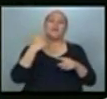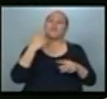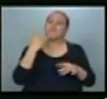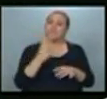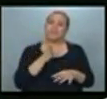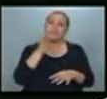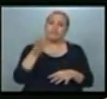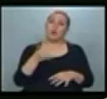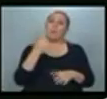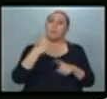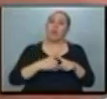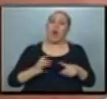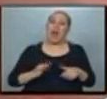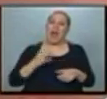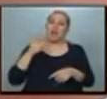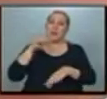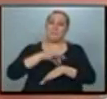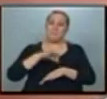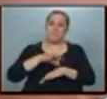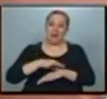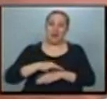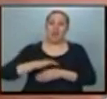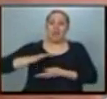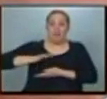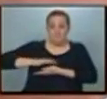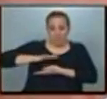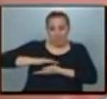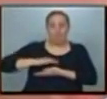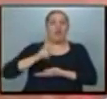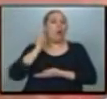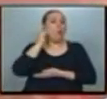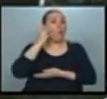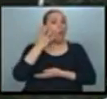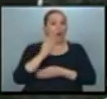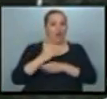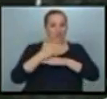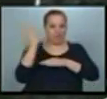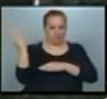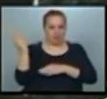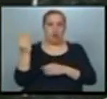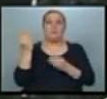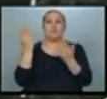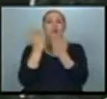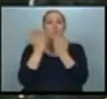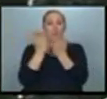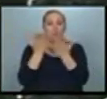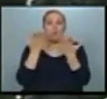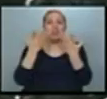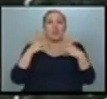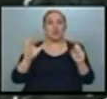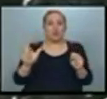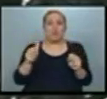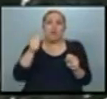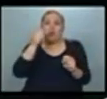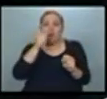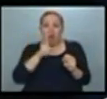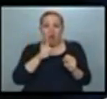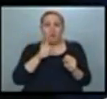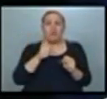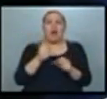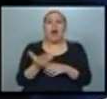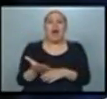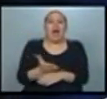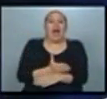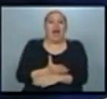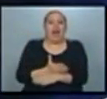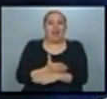médico. La mamografía anual a partir de los 40 años, porque es un estudio que permite detectar lesiones antes